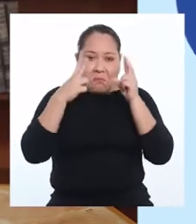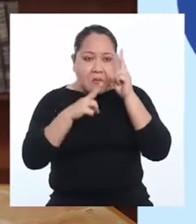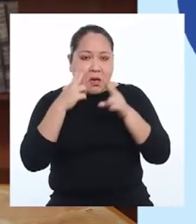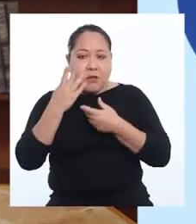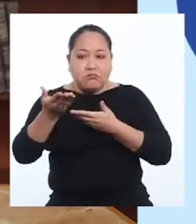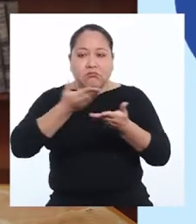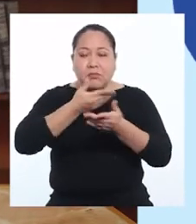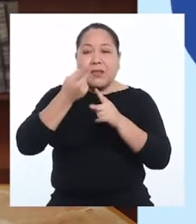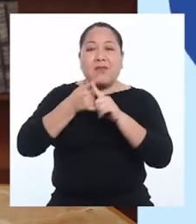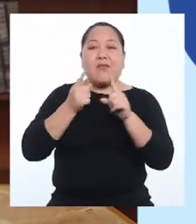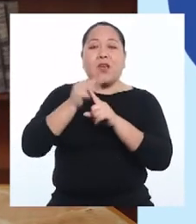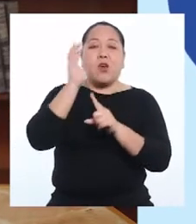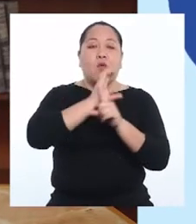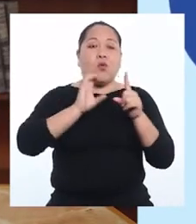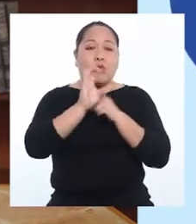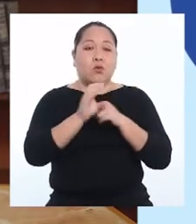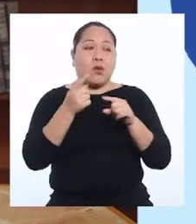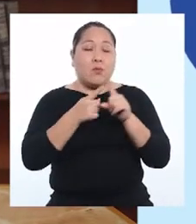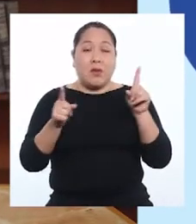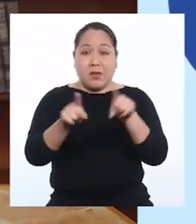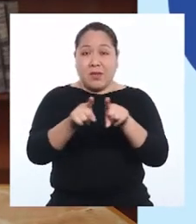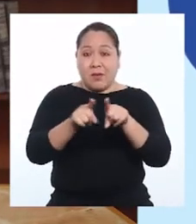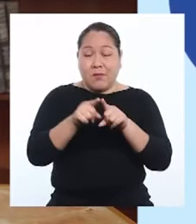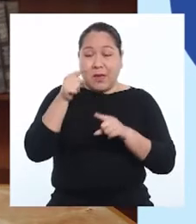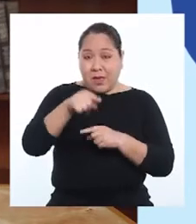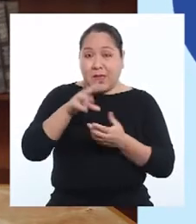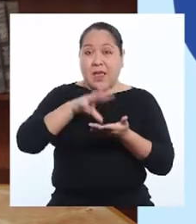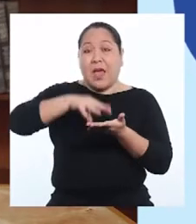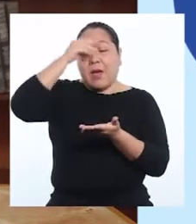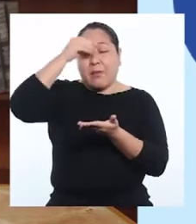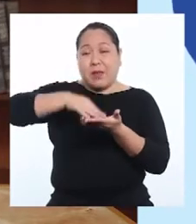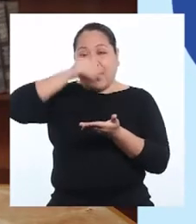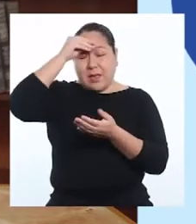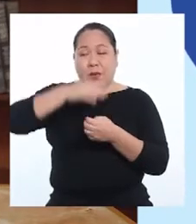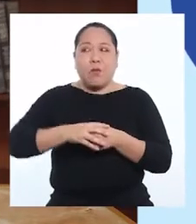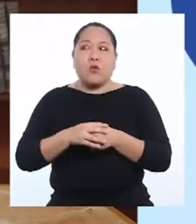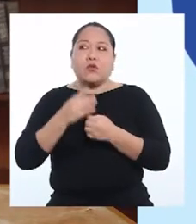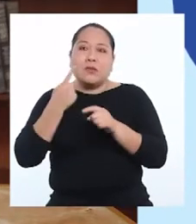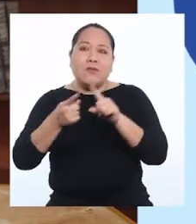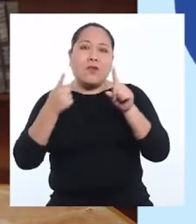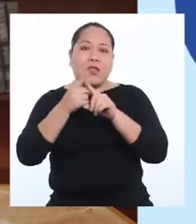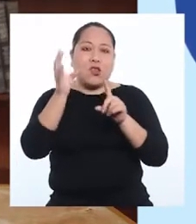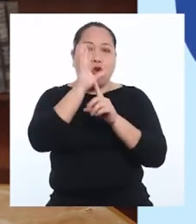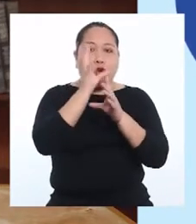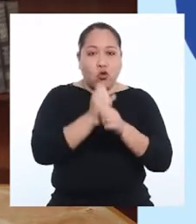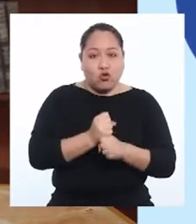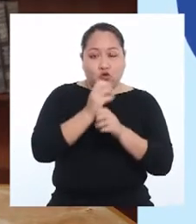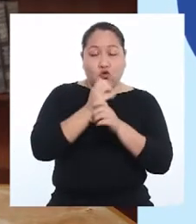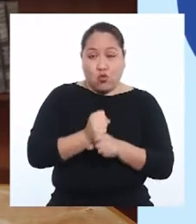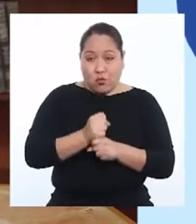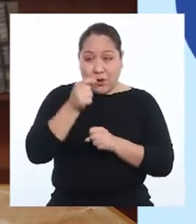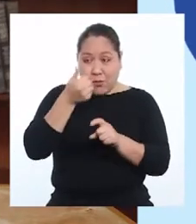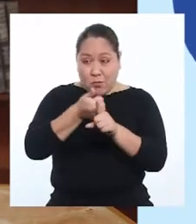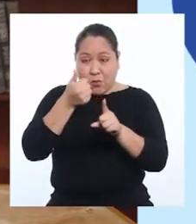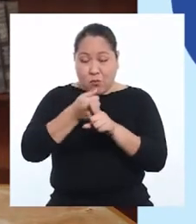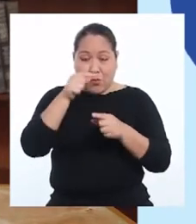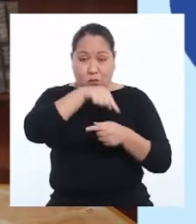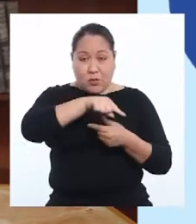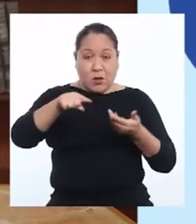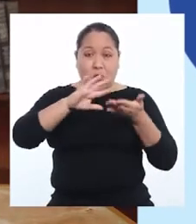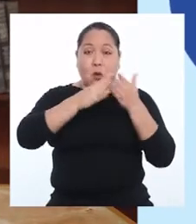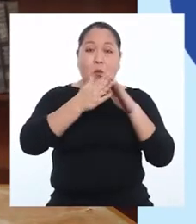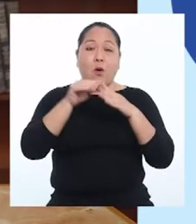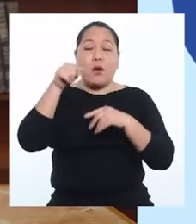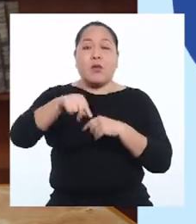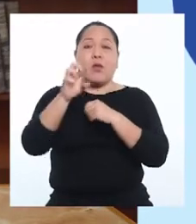interculturalidad. Asimismo, aprender de las distintas costumbres y tradiciones de los pueblos